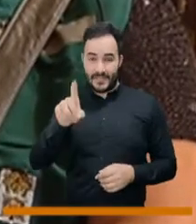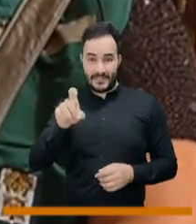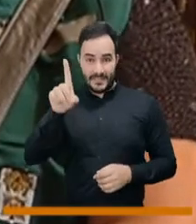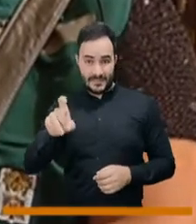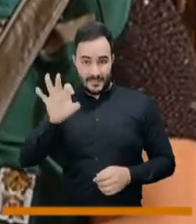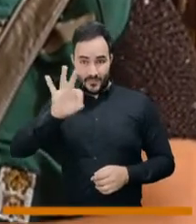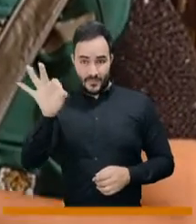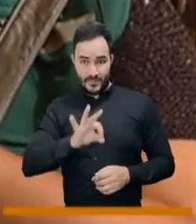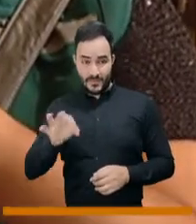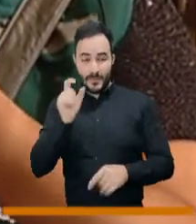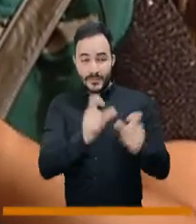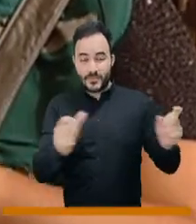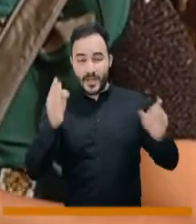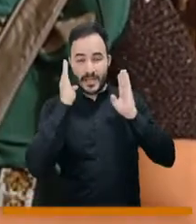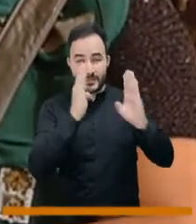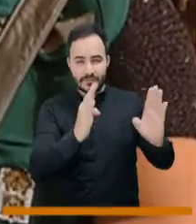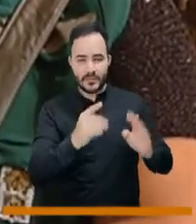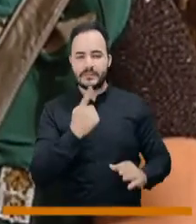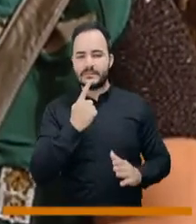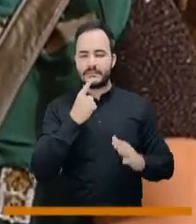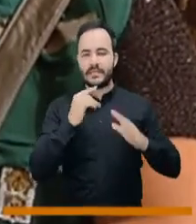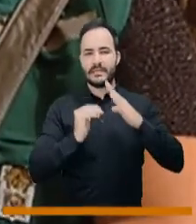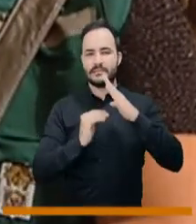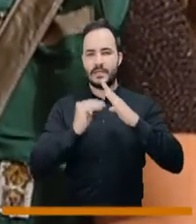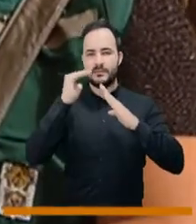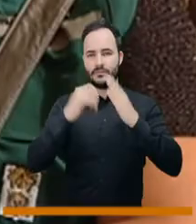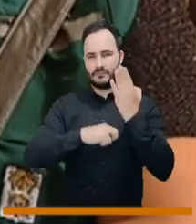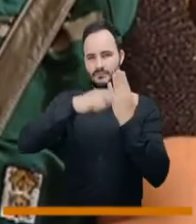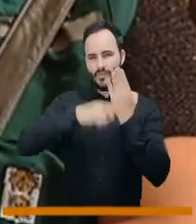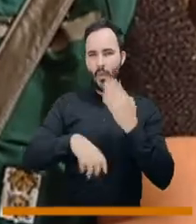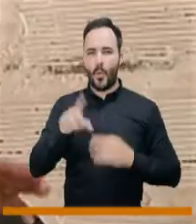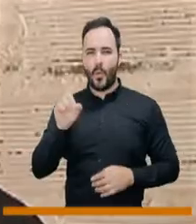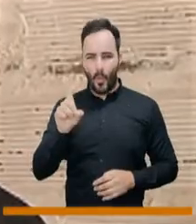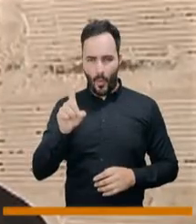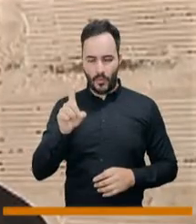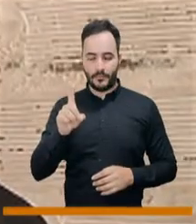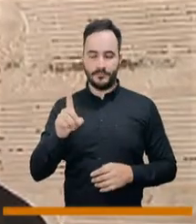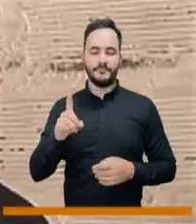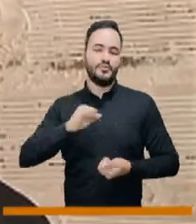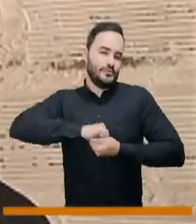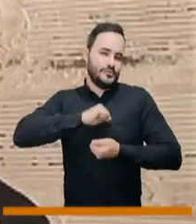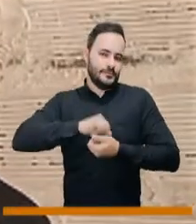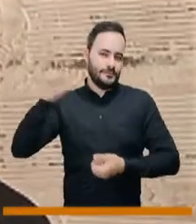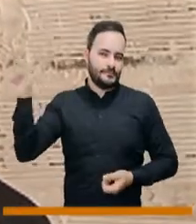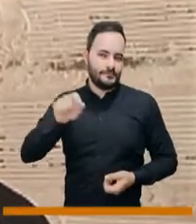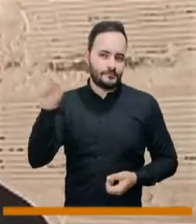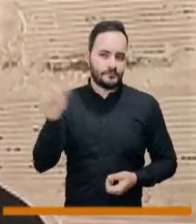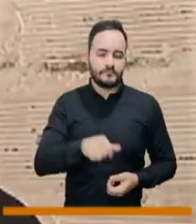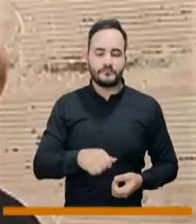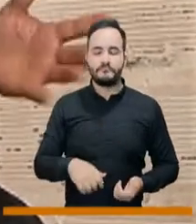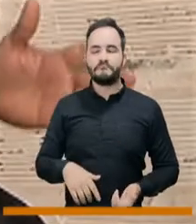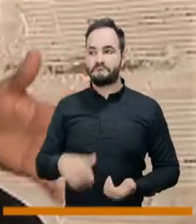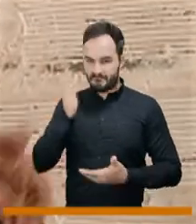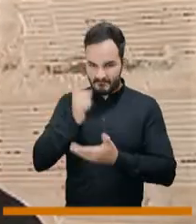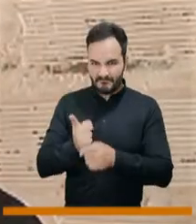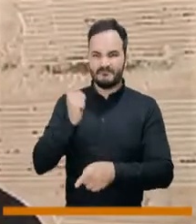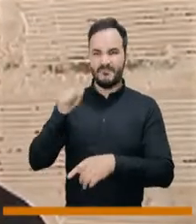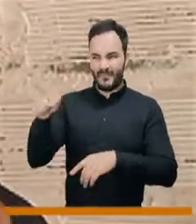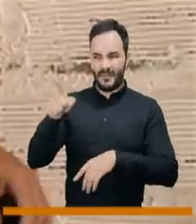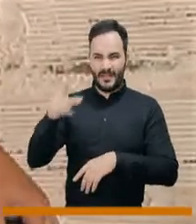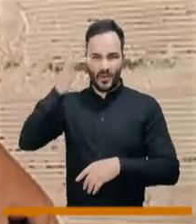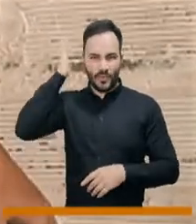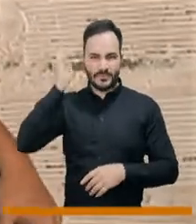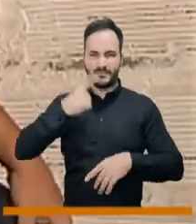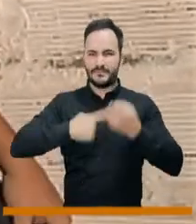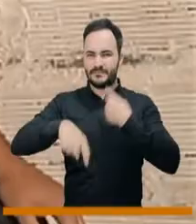66% de la población atendida pertenece al estrato 1, régimen subsidiado, que está en conjunción con esos factores